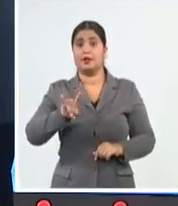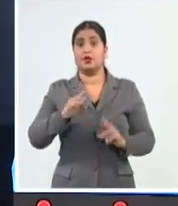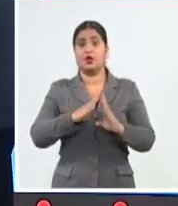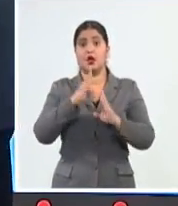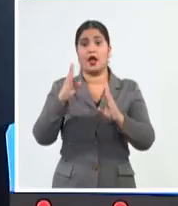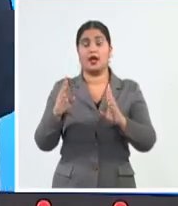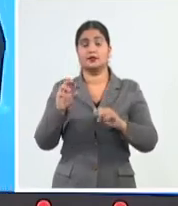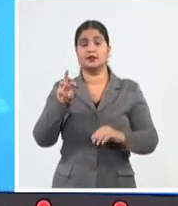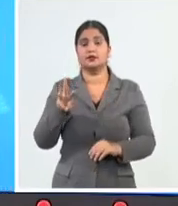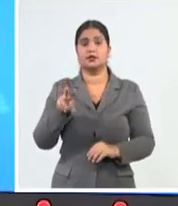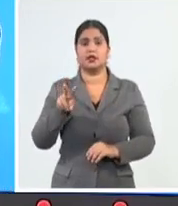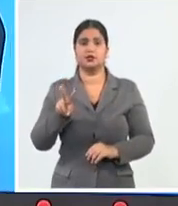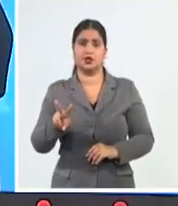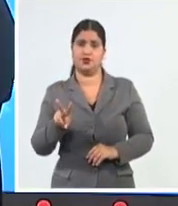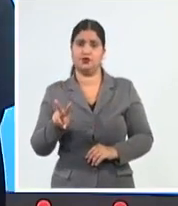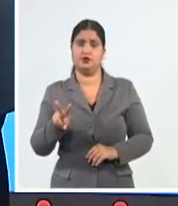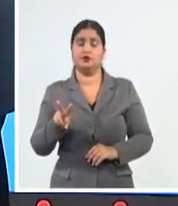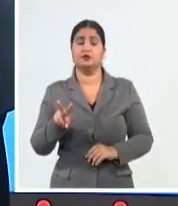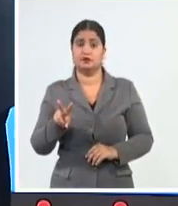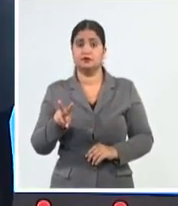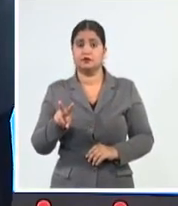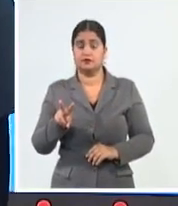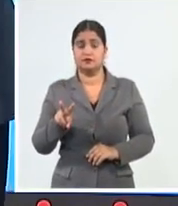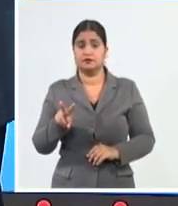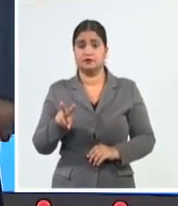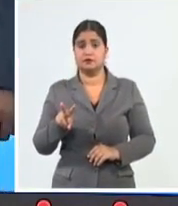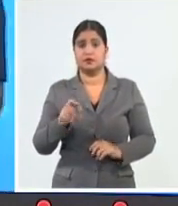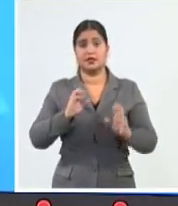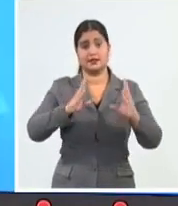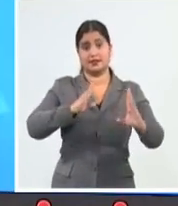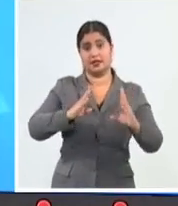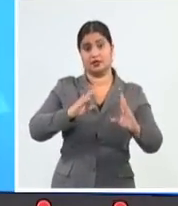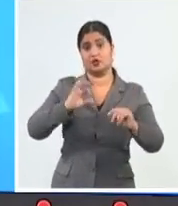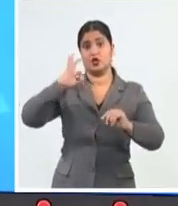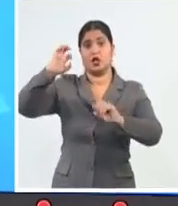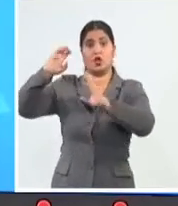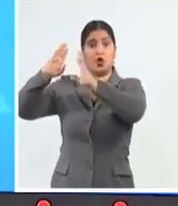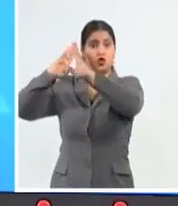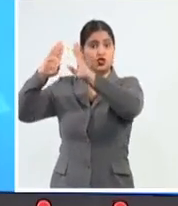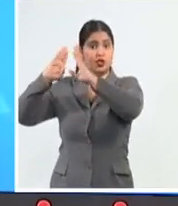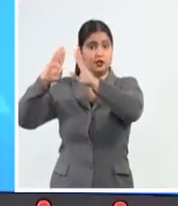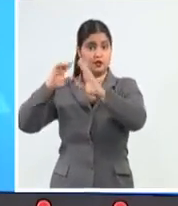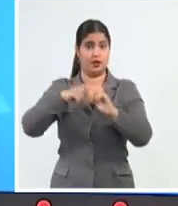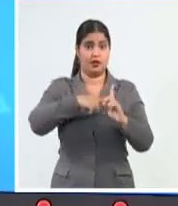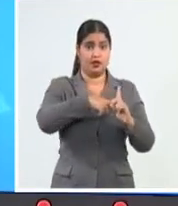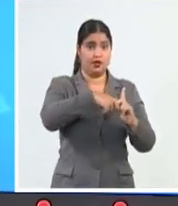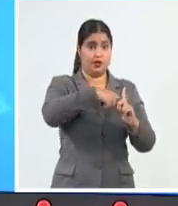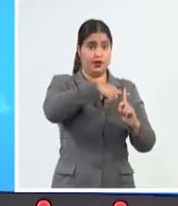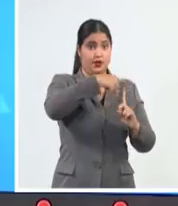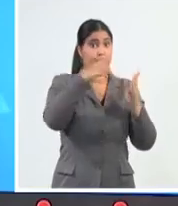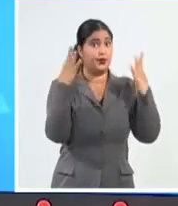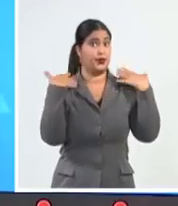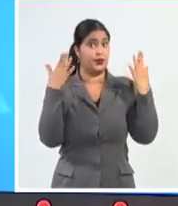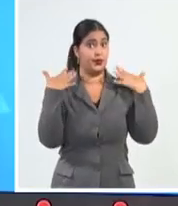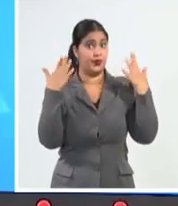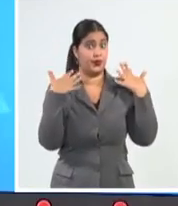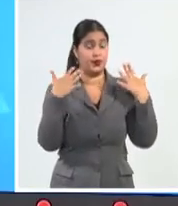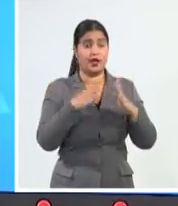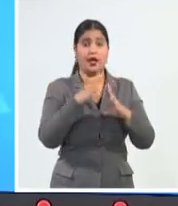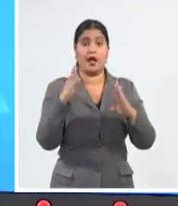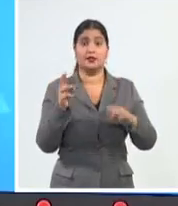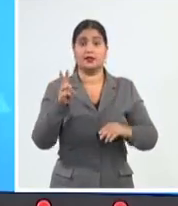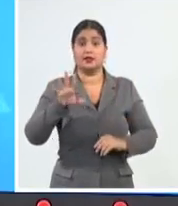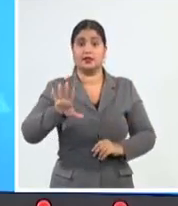32 grados Celsius en el centro y el occidente del país, superiores en el oriente, donde puede llegar hasta 35 grados